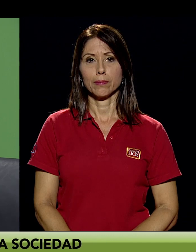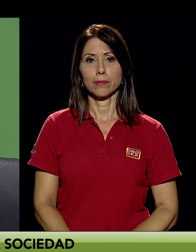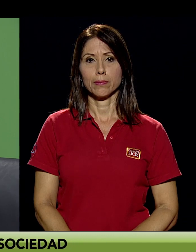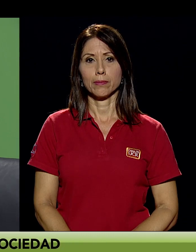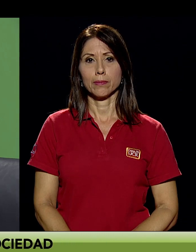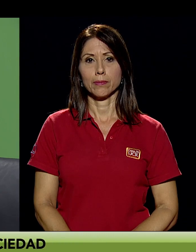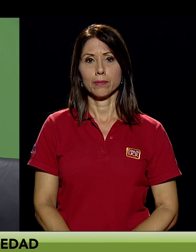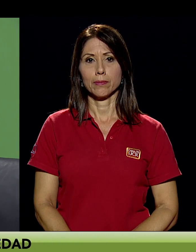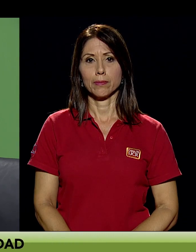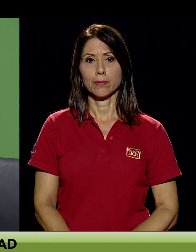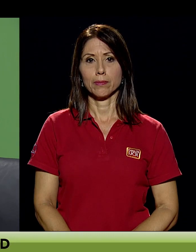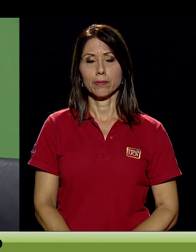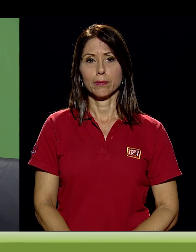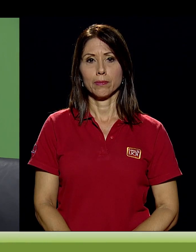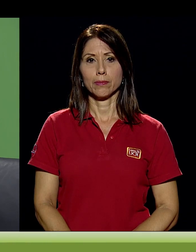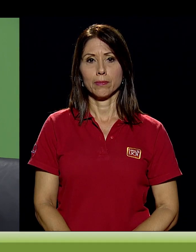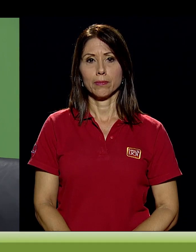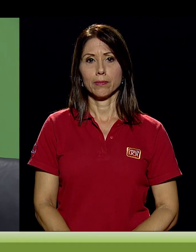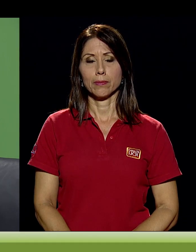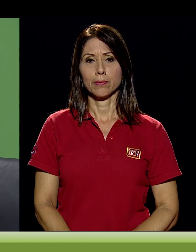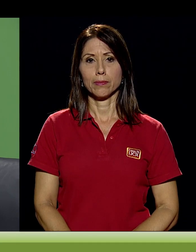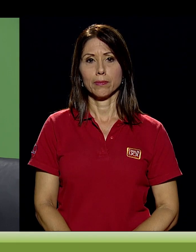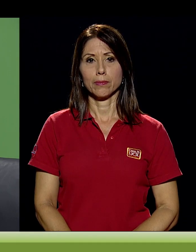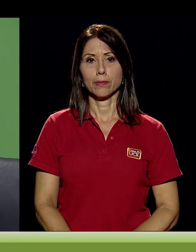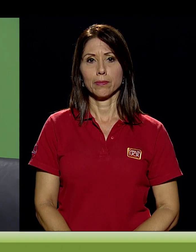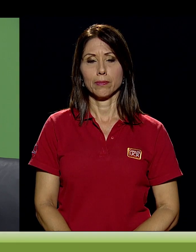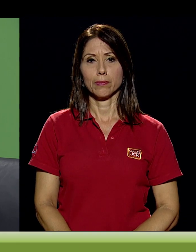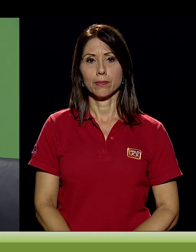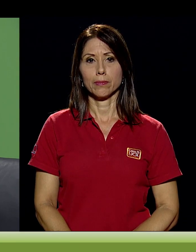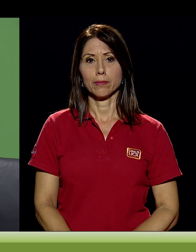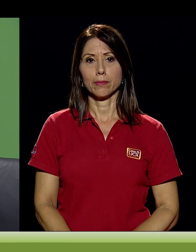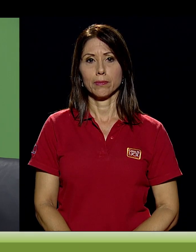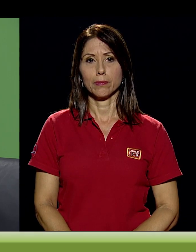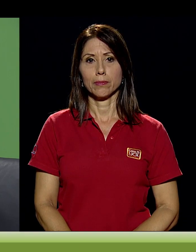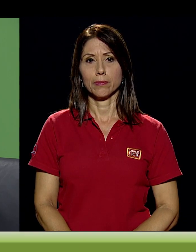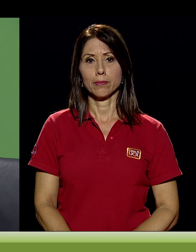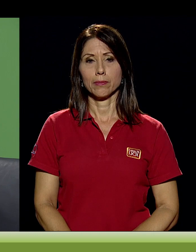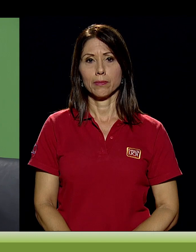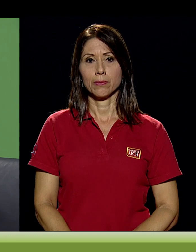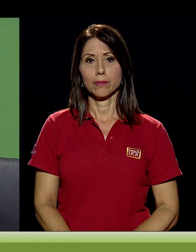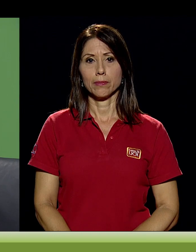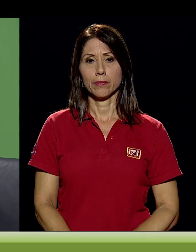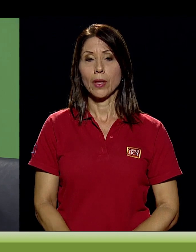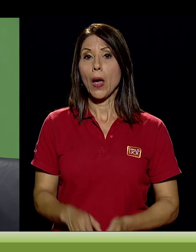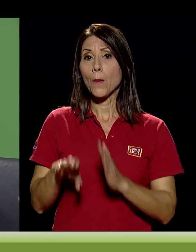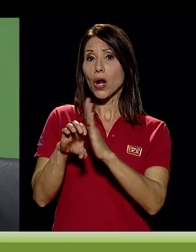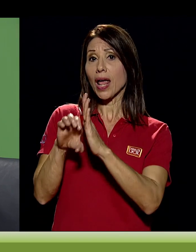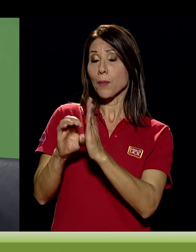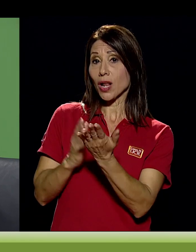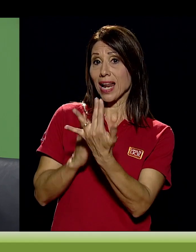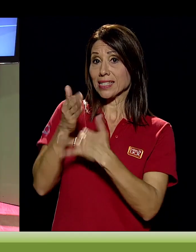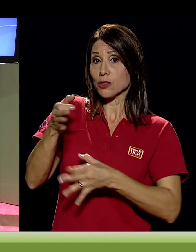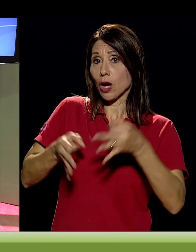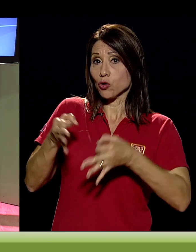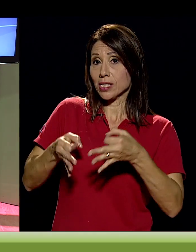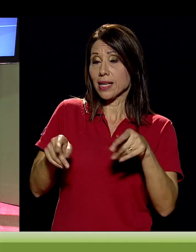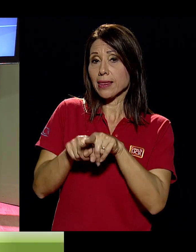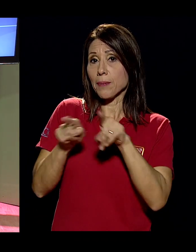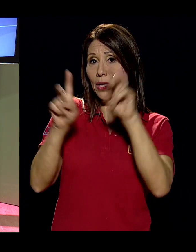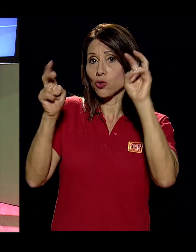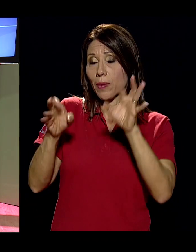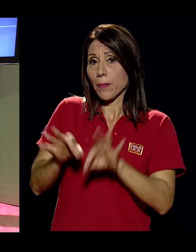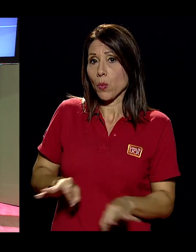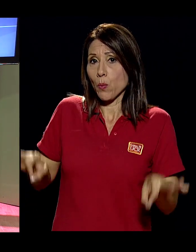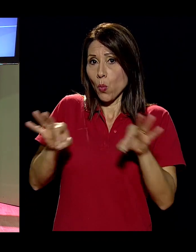apoyen a sus hijos para que logren y lleguen a ser profesionales. Por ejemplo, en el acceso a la